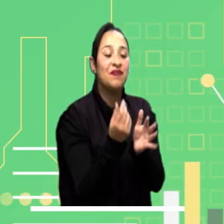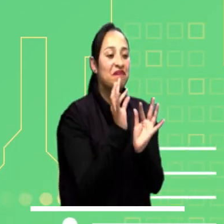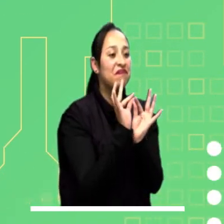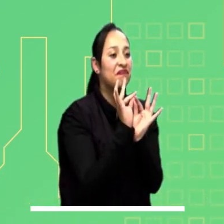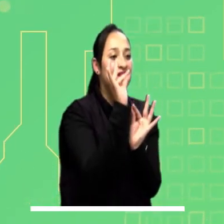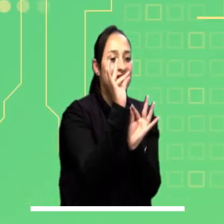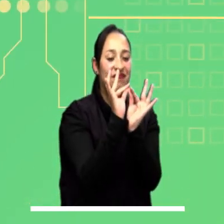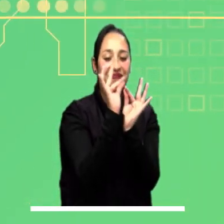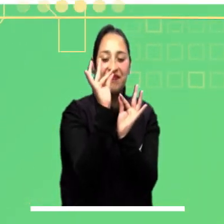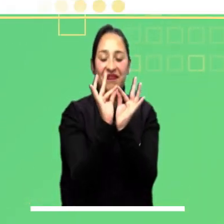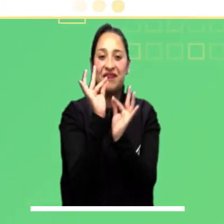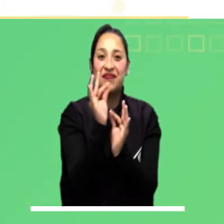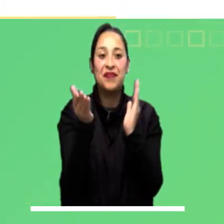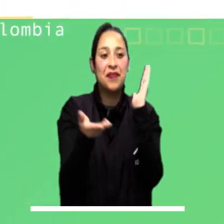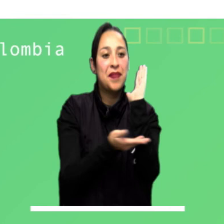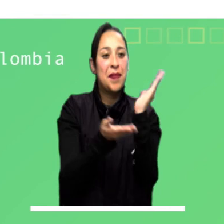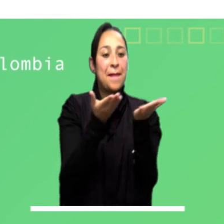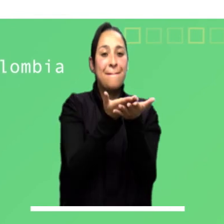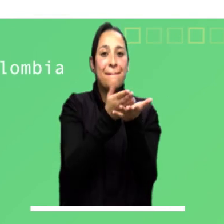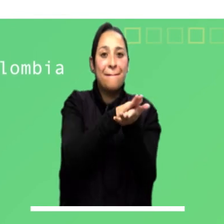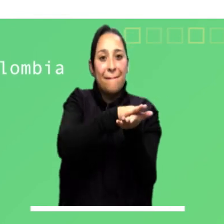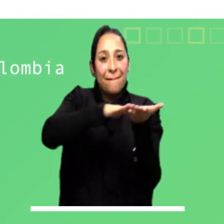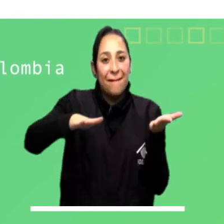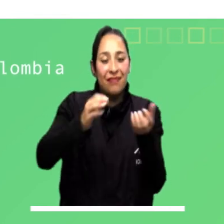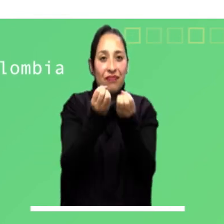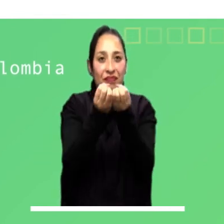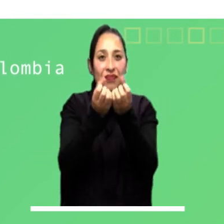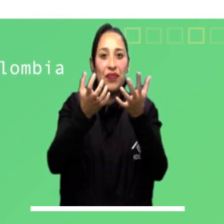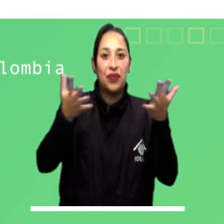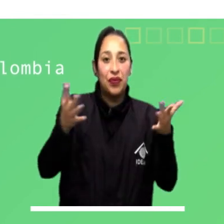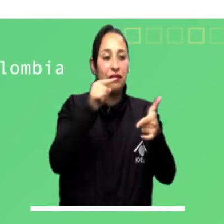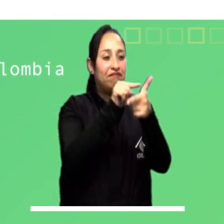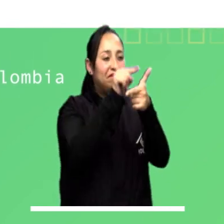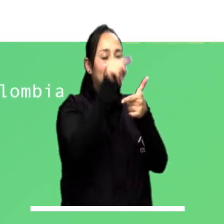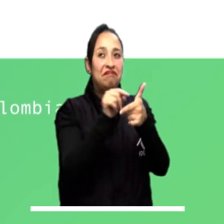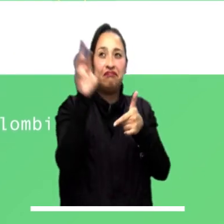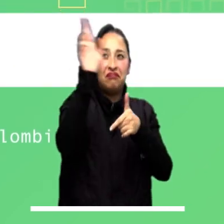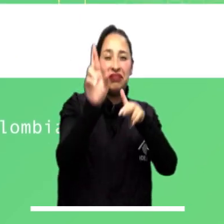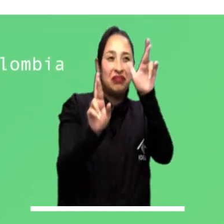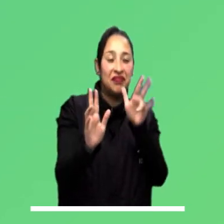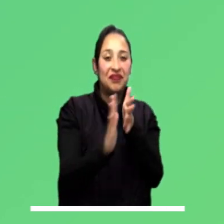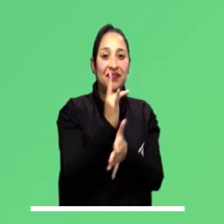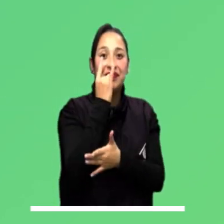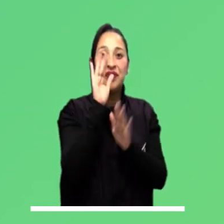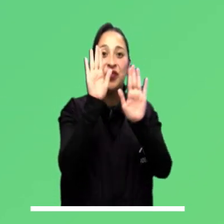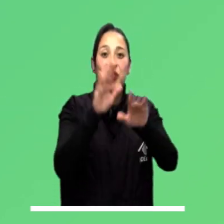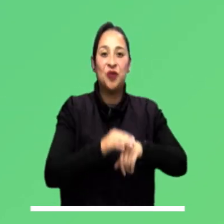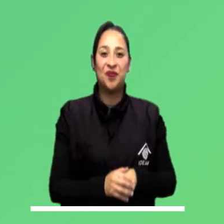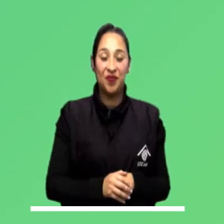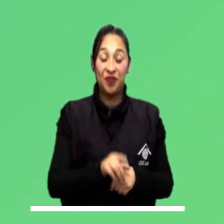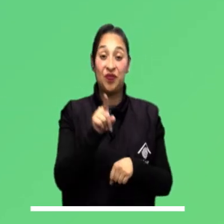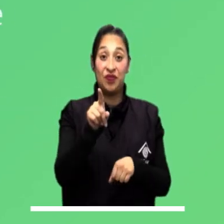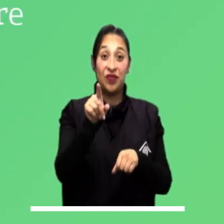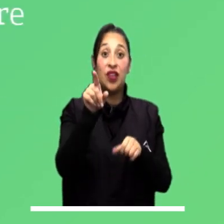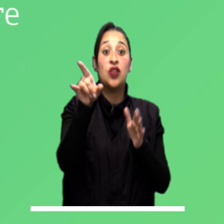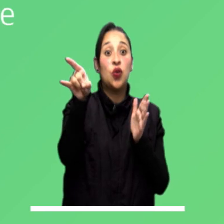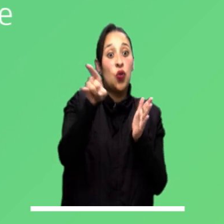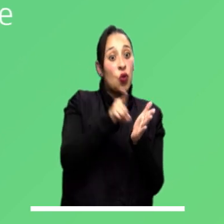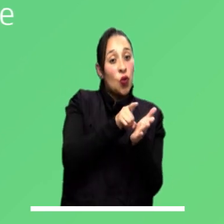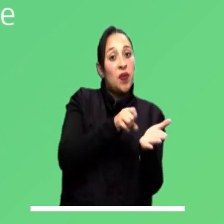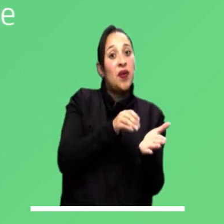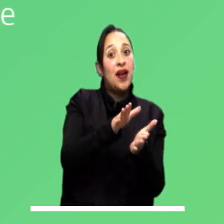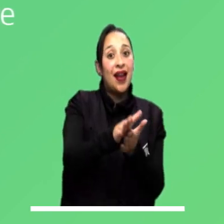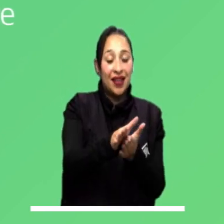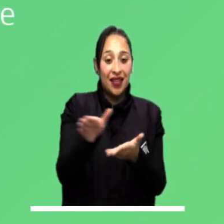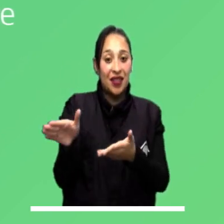cifras de deforestación, estadísticas de rayos y otros datos de interés. Descállela gratis, planee su día y